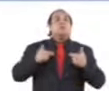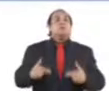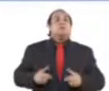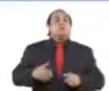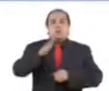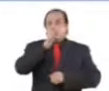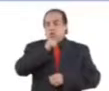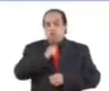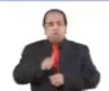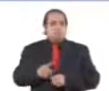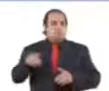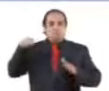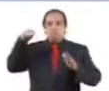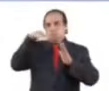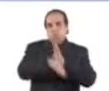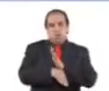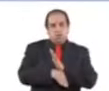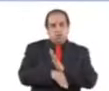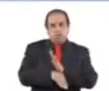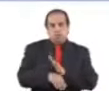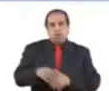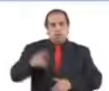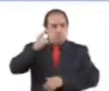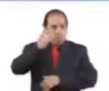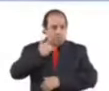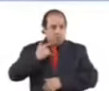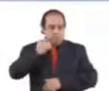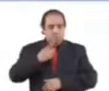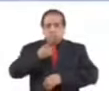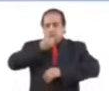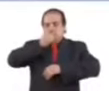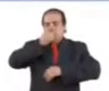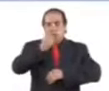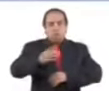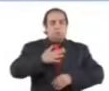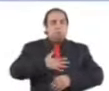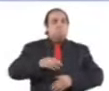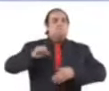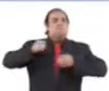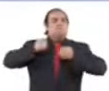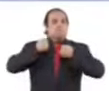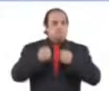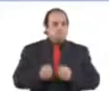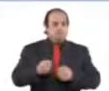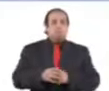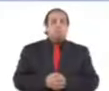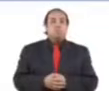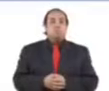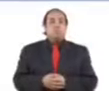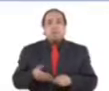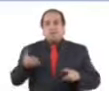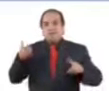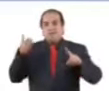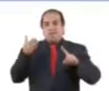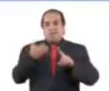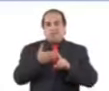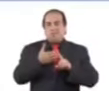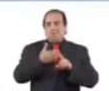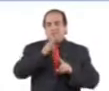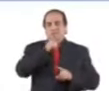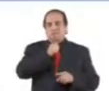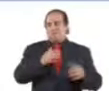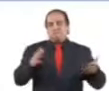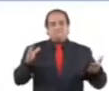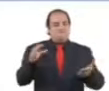podemos fracasar en esta causa, lo digo absolutamente convencido. Este desafío no va a superarnos.